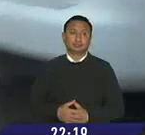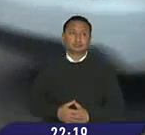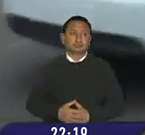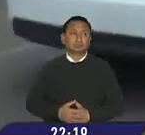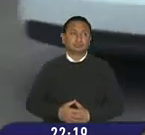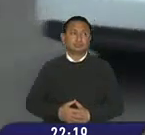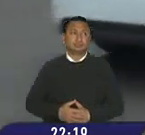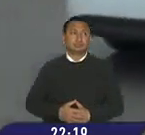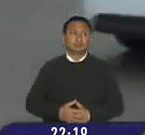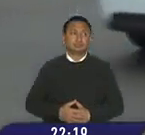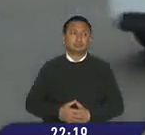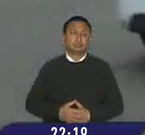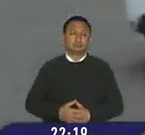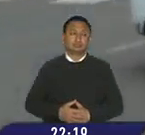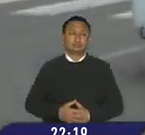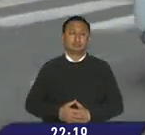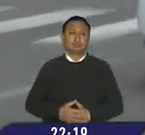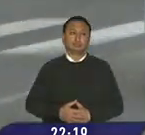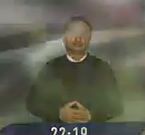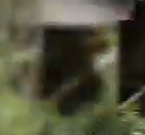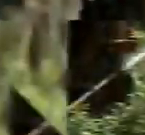informó Odette Camacho.